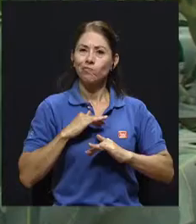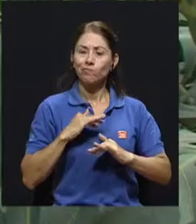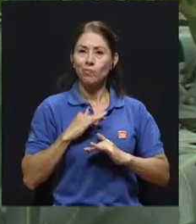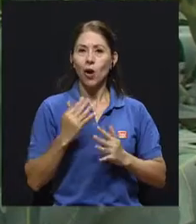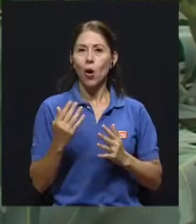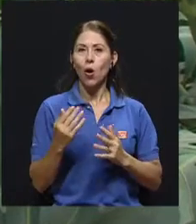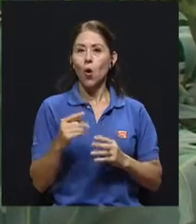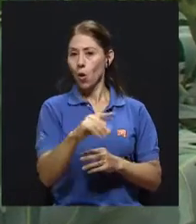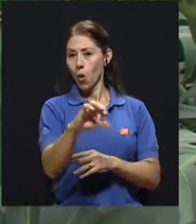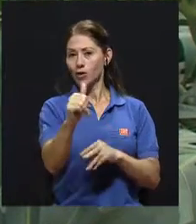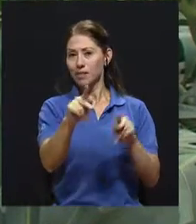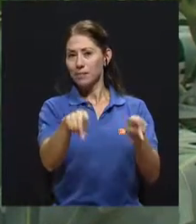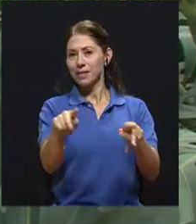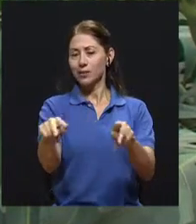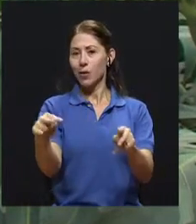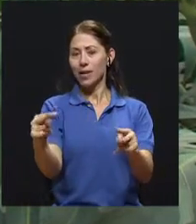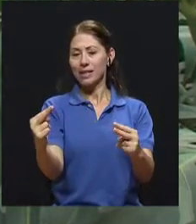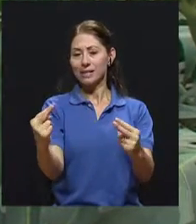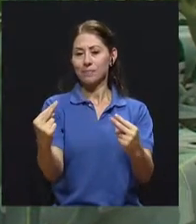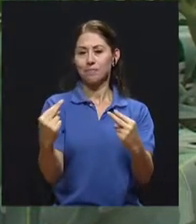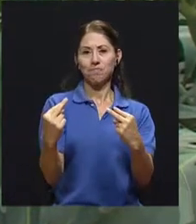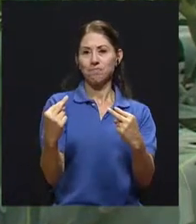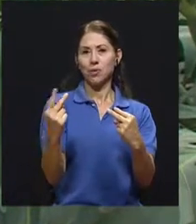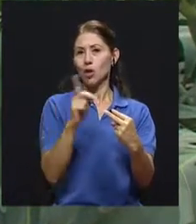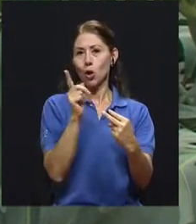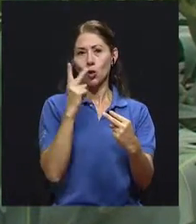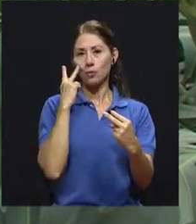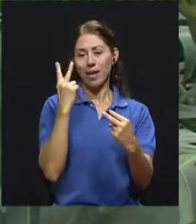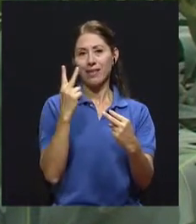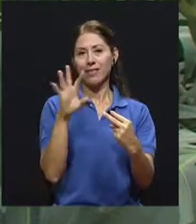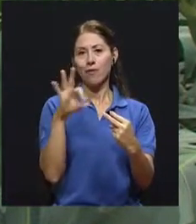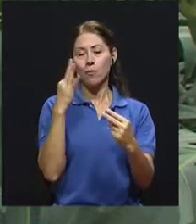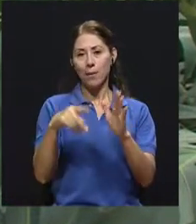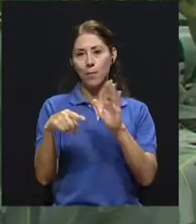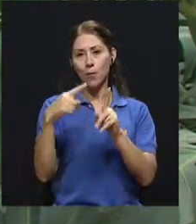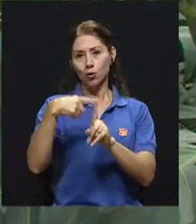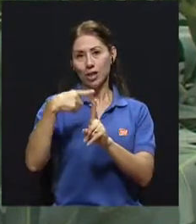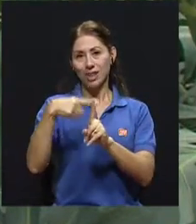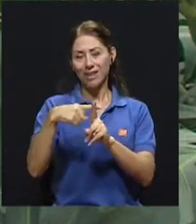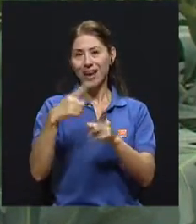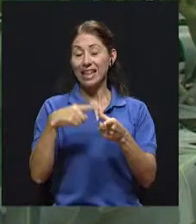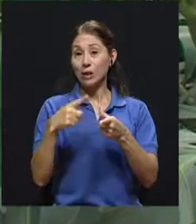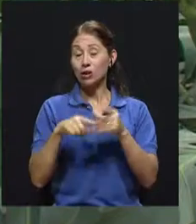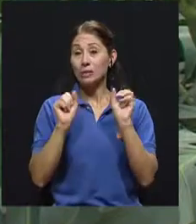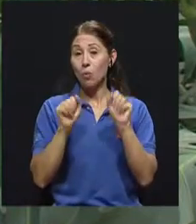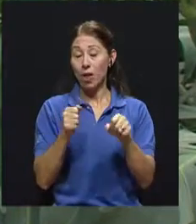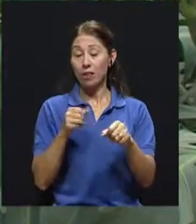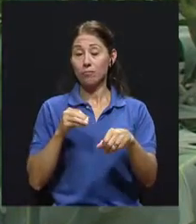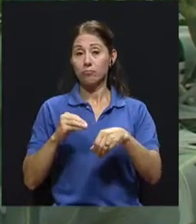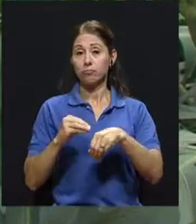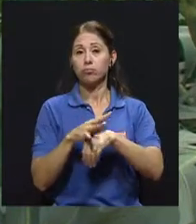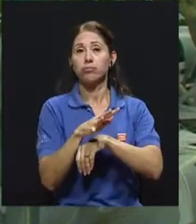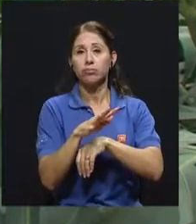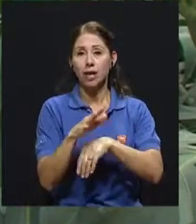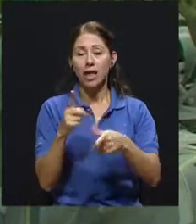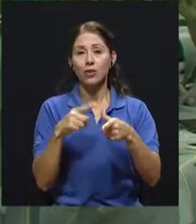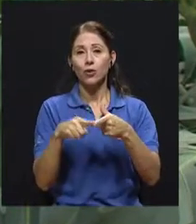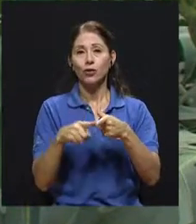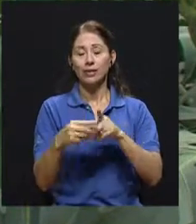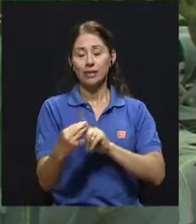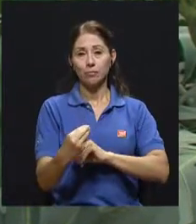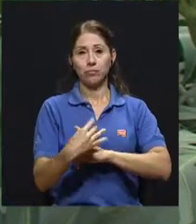visualizados desde el punto de vista positivo, puede tener un impacto. Entonces, el tema de la obesidad definitivamente puede llegar a ser